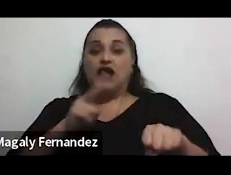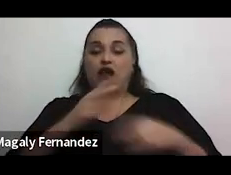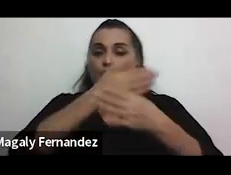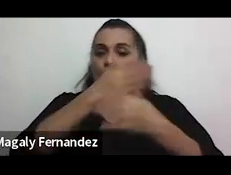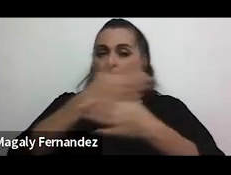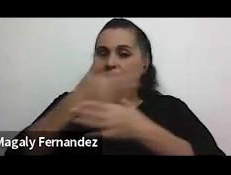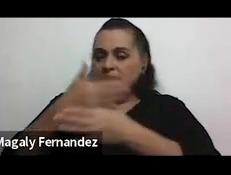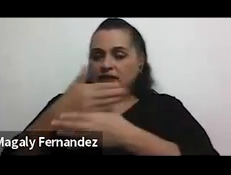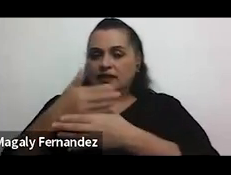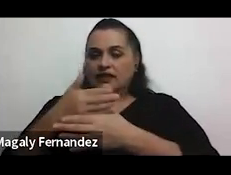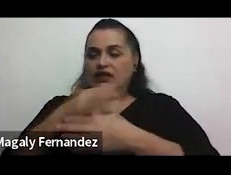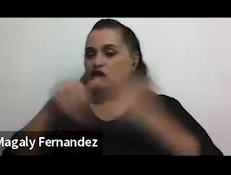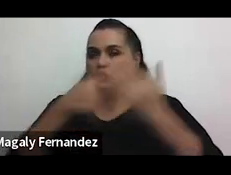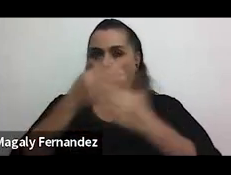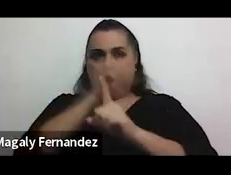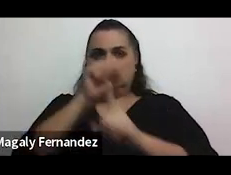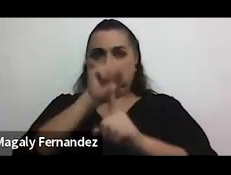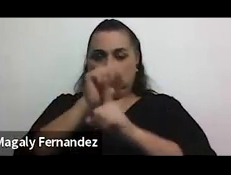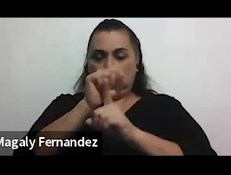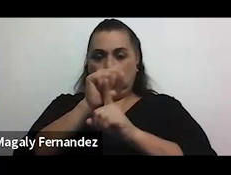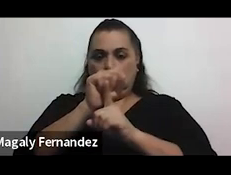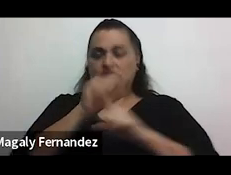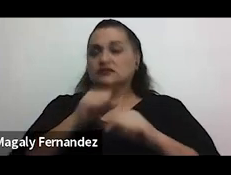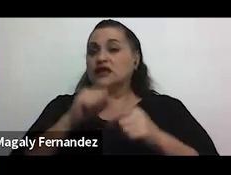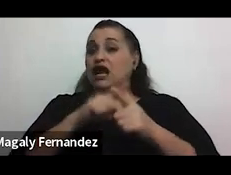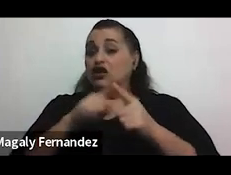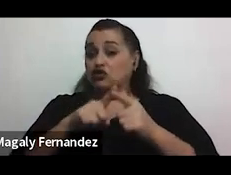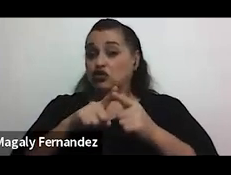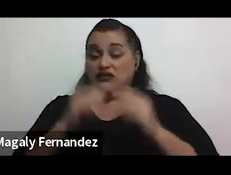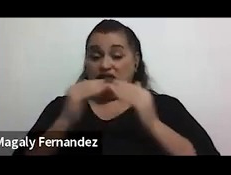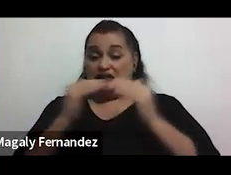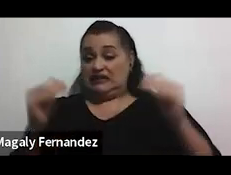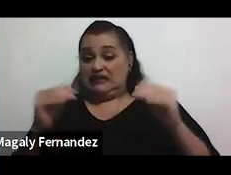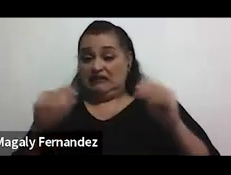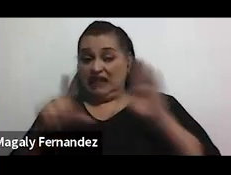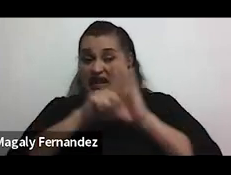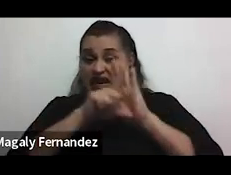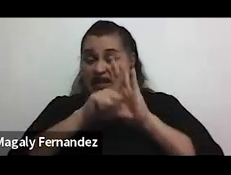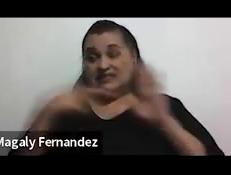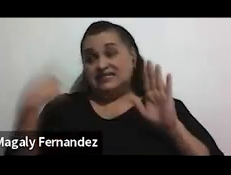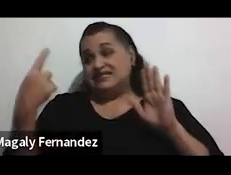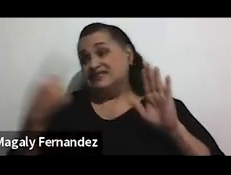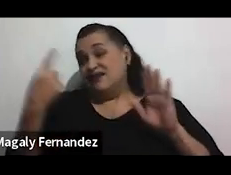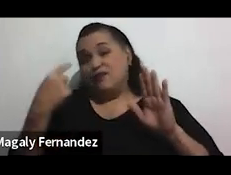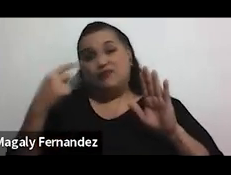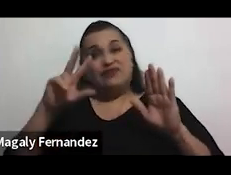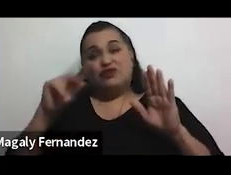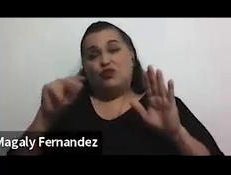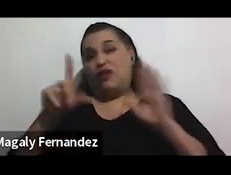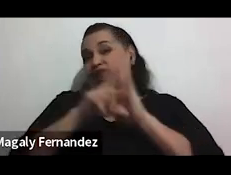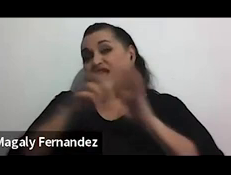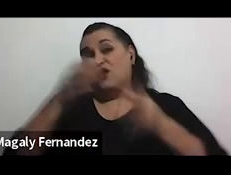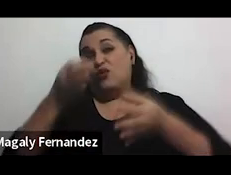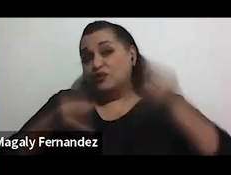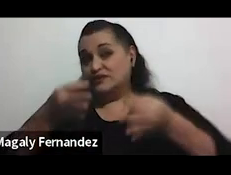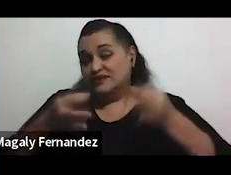esas situaciones entonces el hecho de que a nivel de la ley no siempre sean leyes justas en